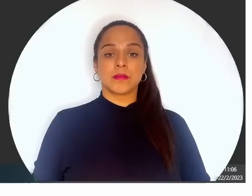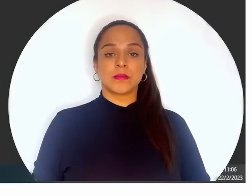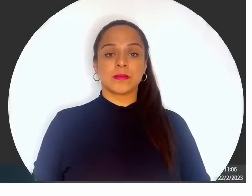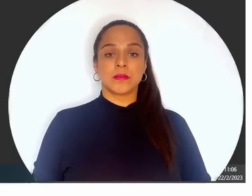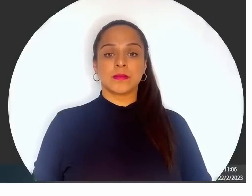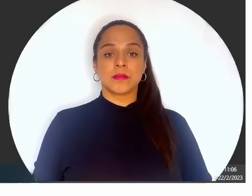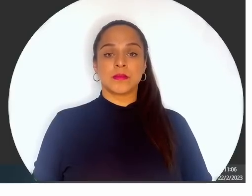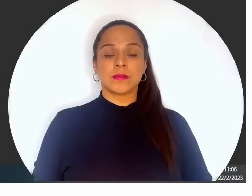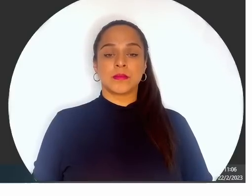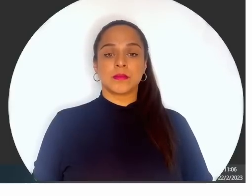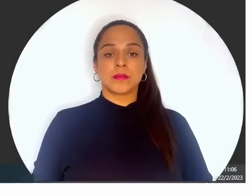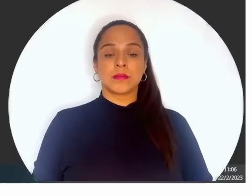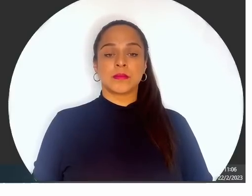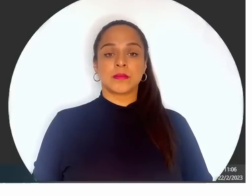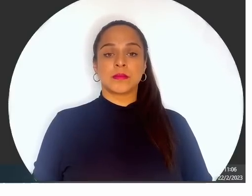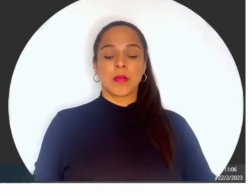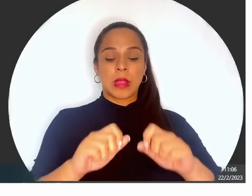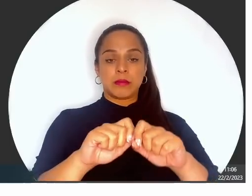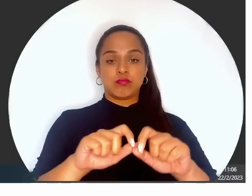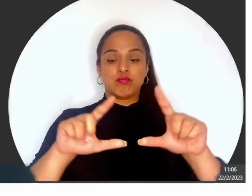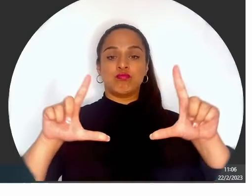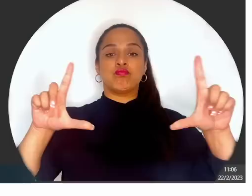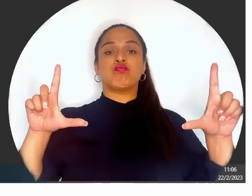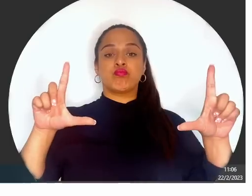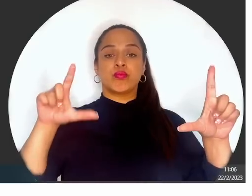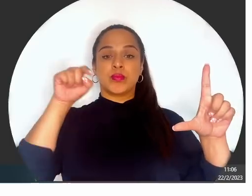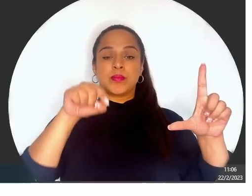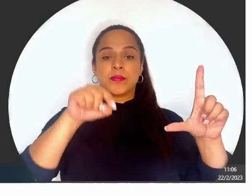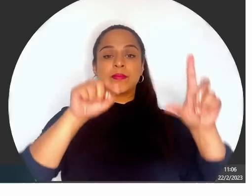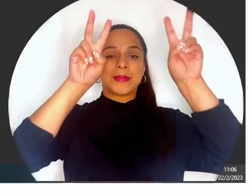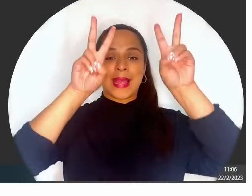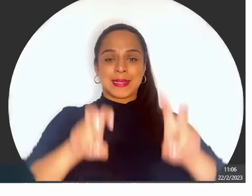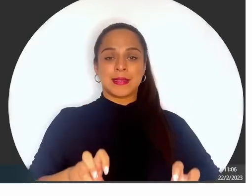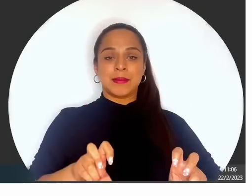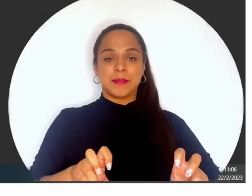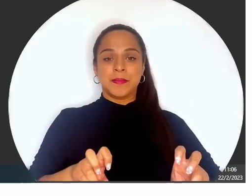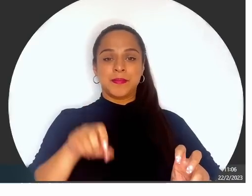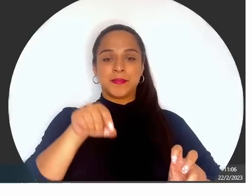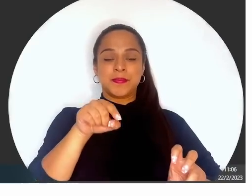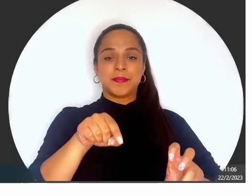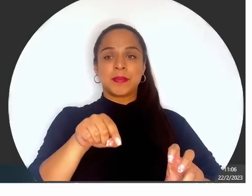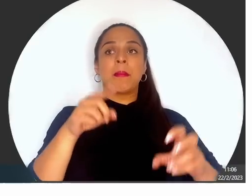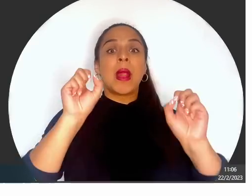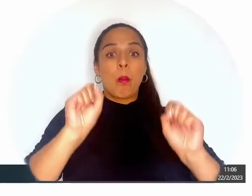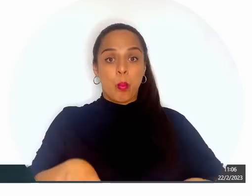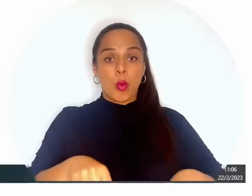Nos va a cargar la pantalla de pruebas comprensivas. Para poder iniciar, vamos a dar Encargar.